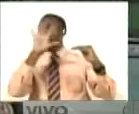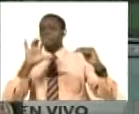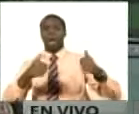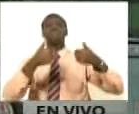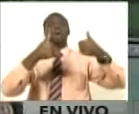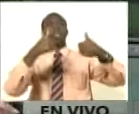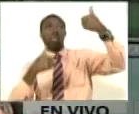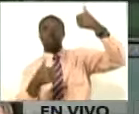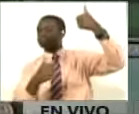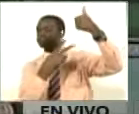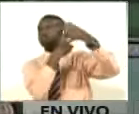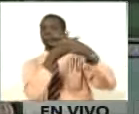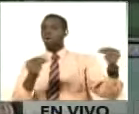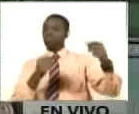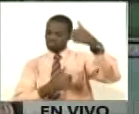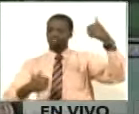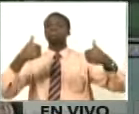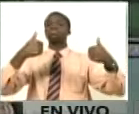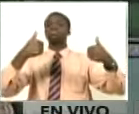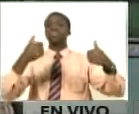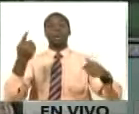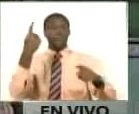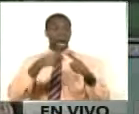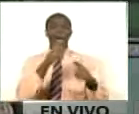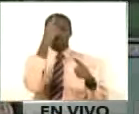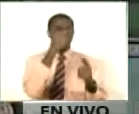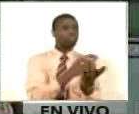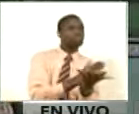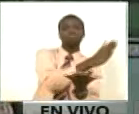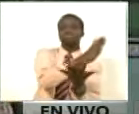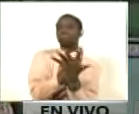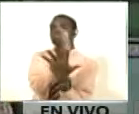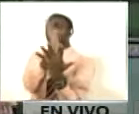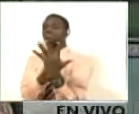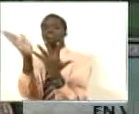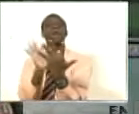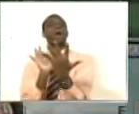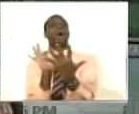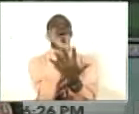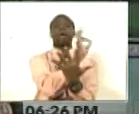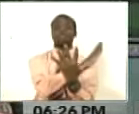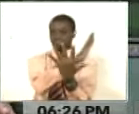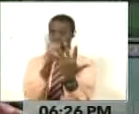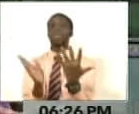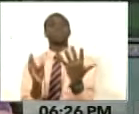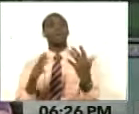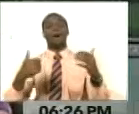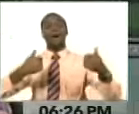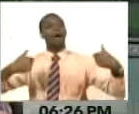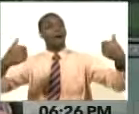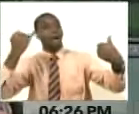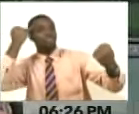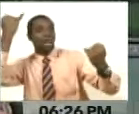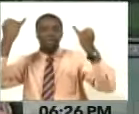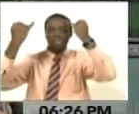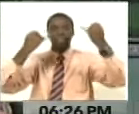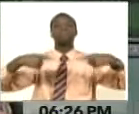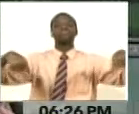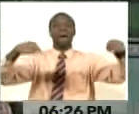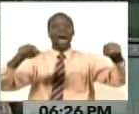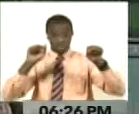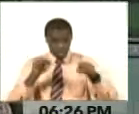que defiende al multilateralismo en igualdad jurídica de los Estados. A esos principios es que nos referimos.